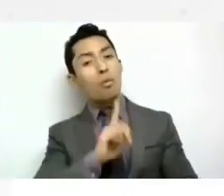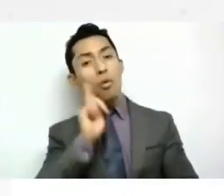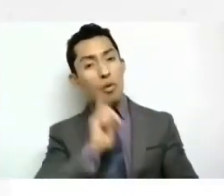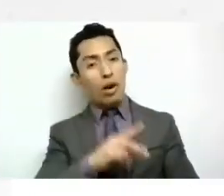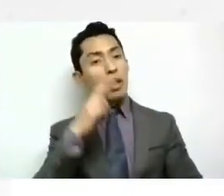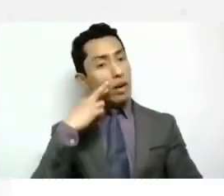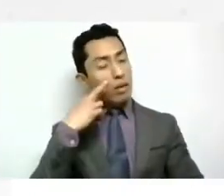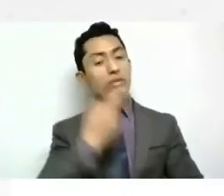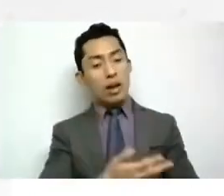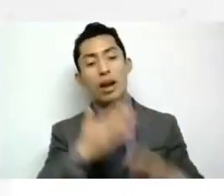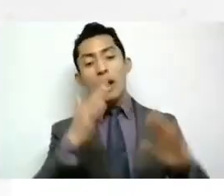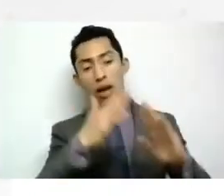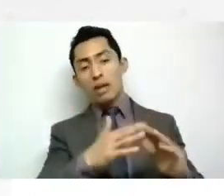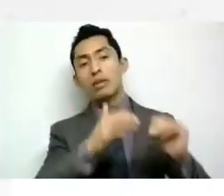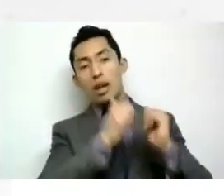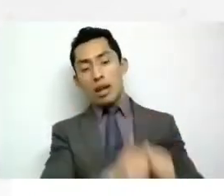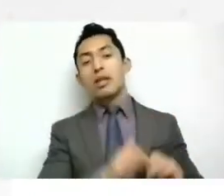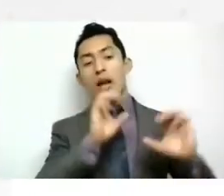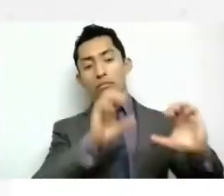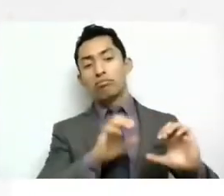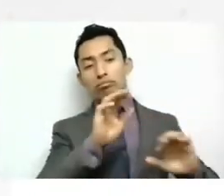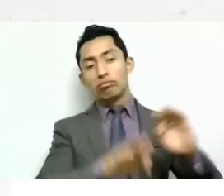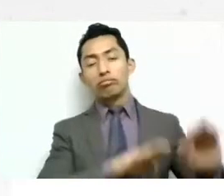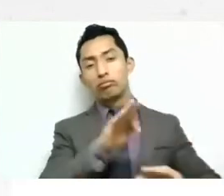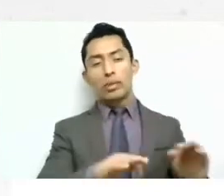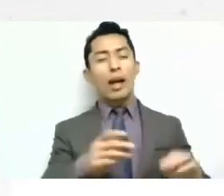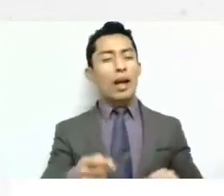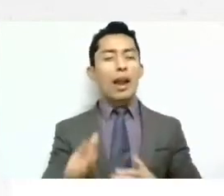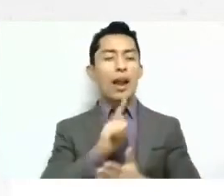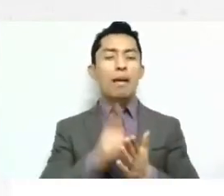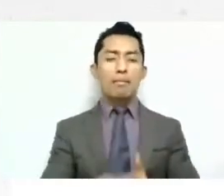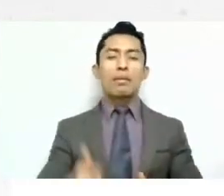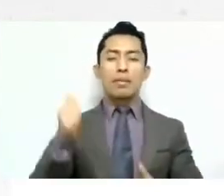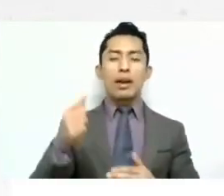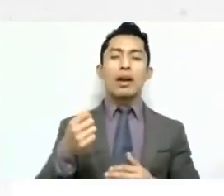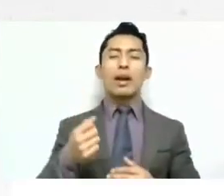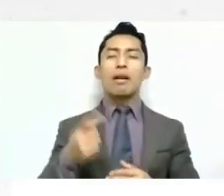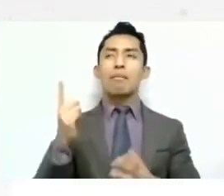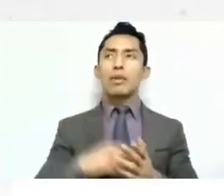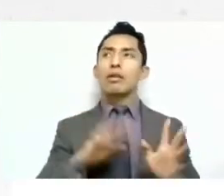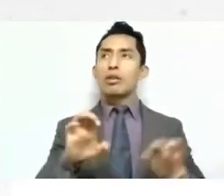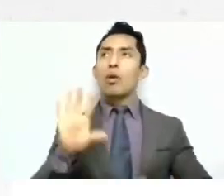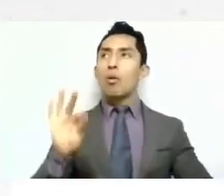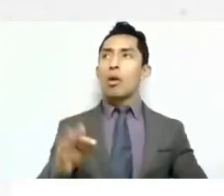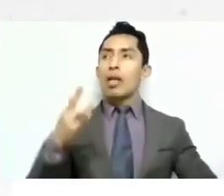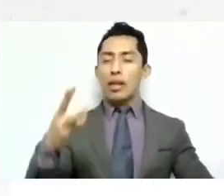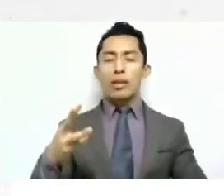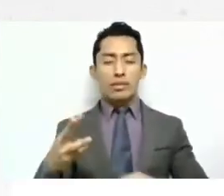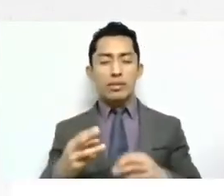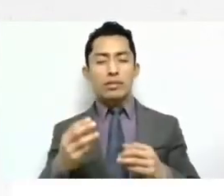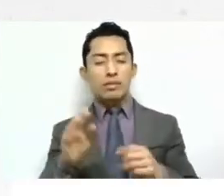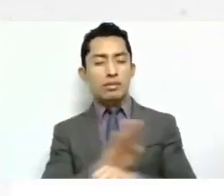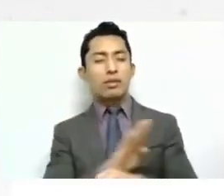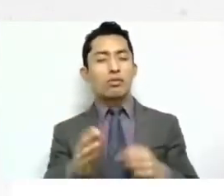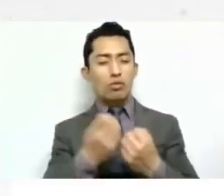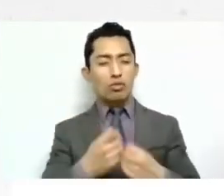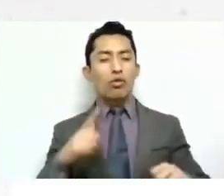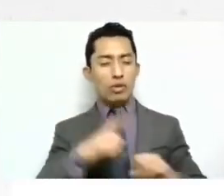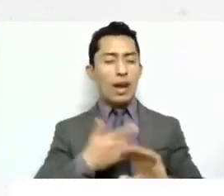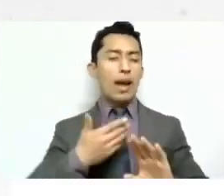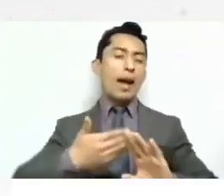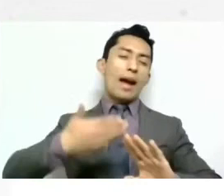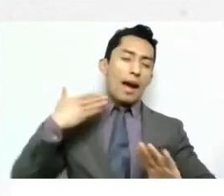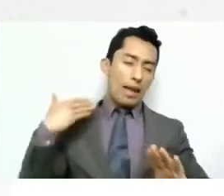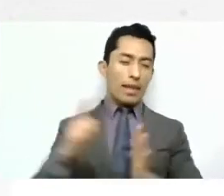cuando surge la, la primera ley del seguro social en 1943, ni siquiera había todavía, este,